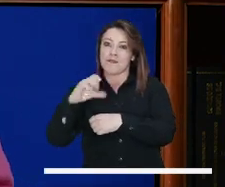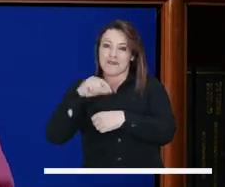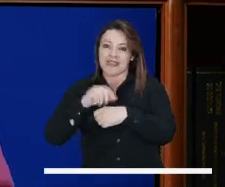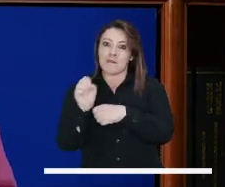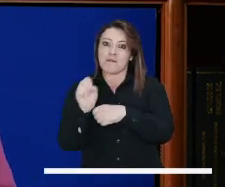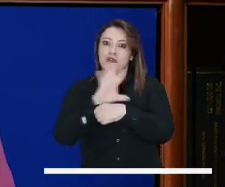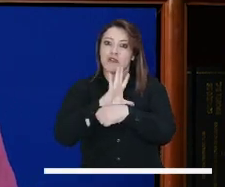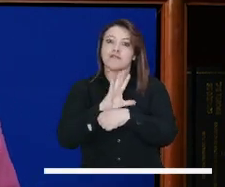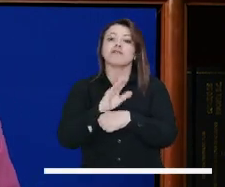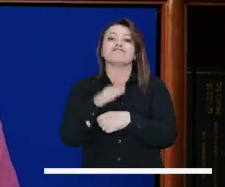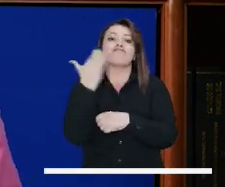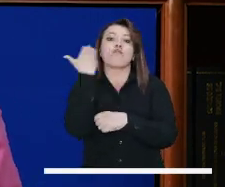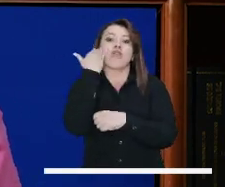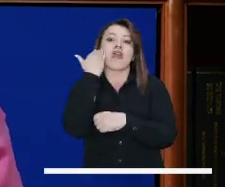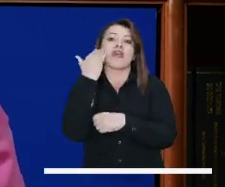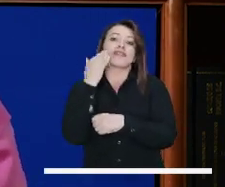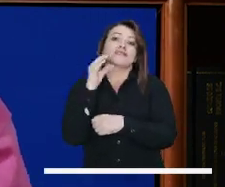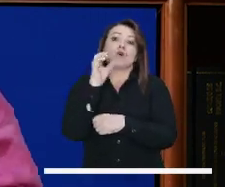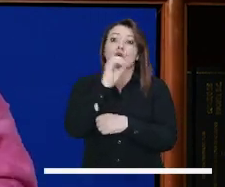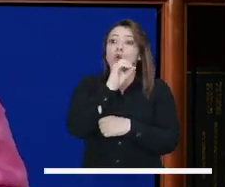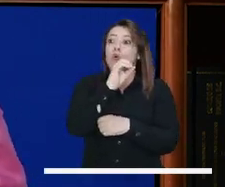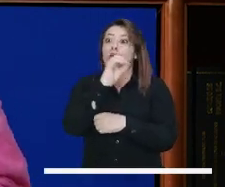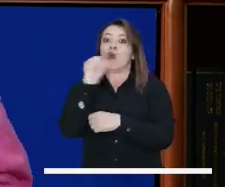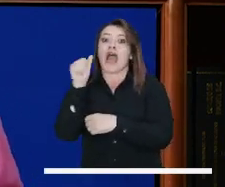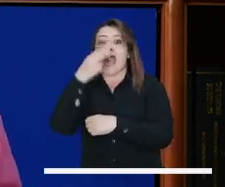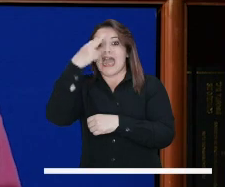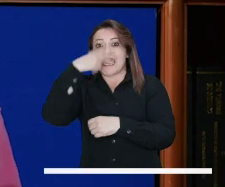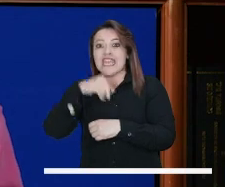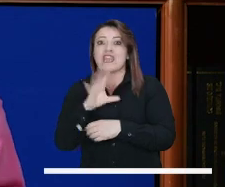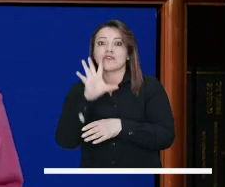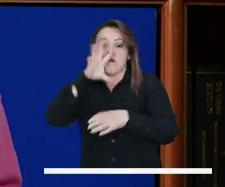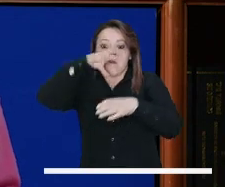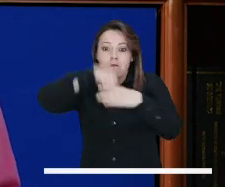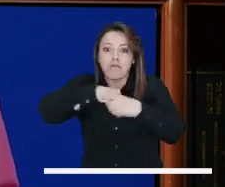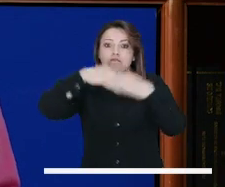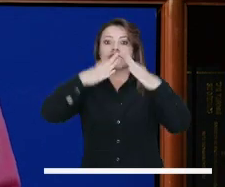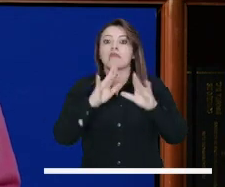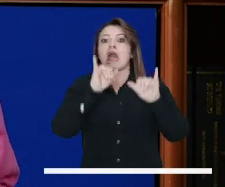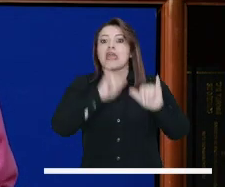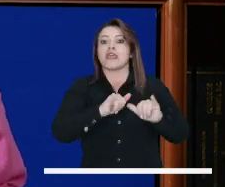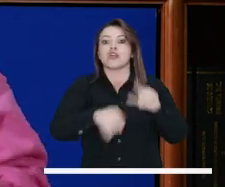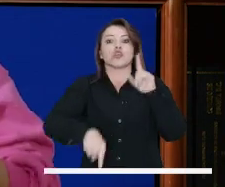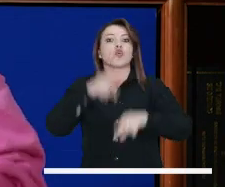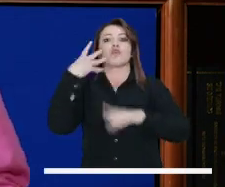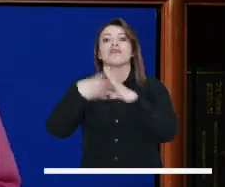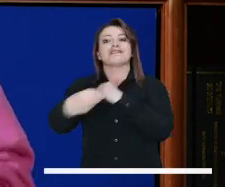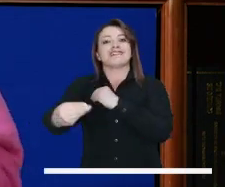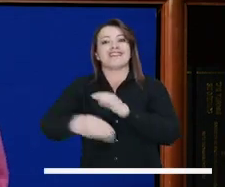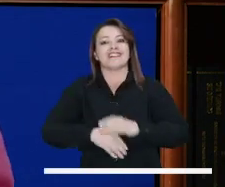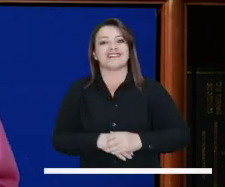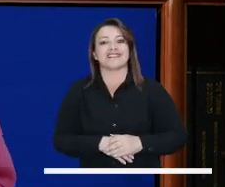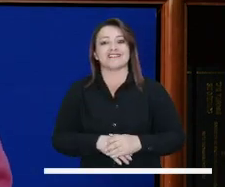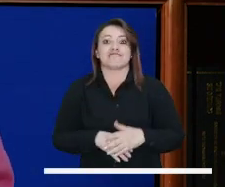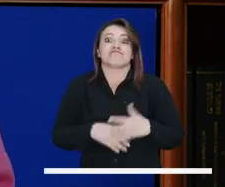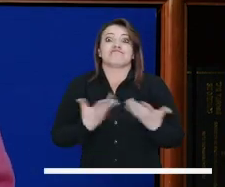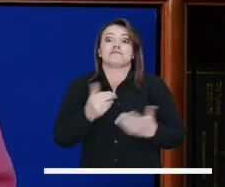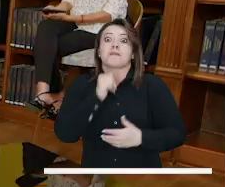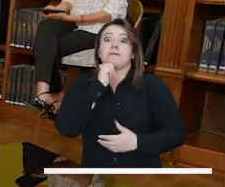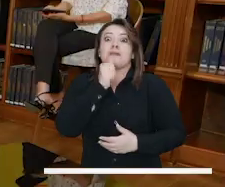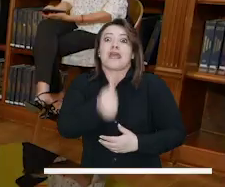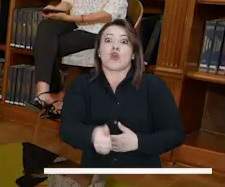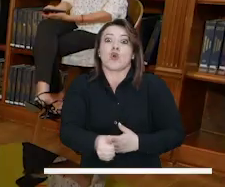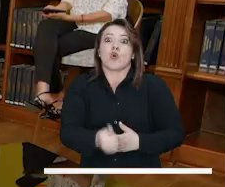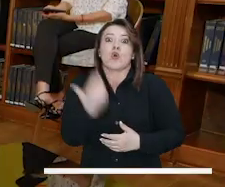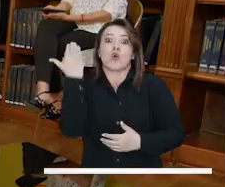ciertas circunstancias de la pandemia se profundizó. Por ejemplo, las mujeres estaban encerradas con sus victimarios.